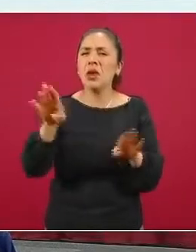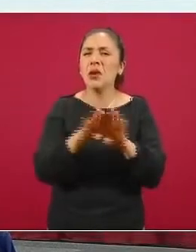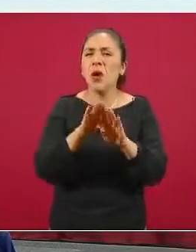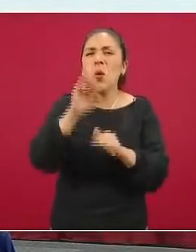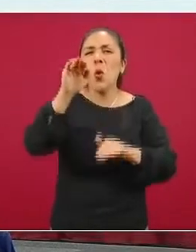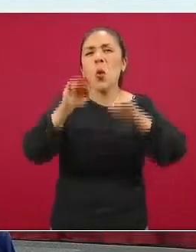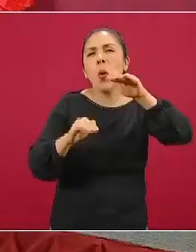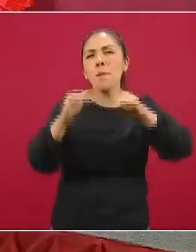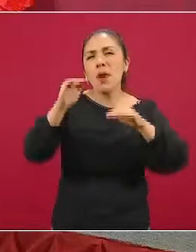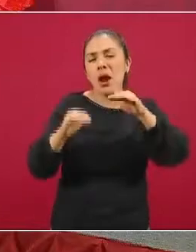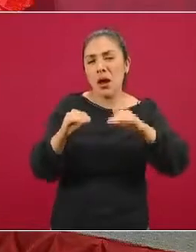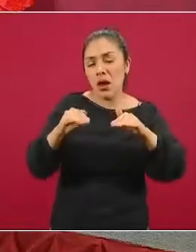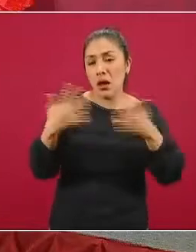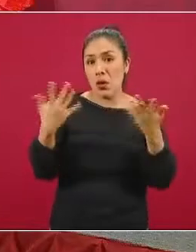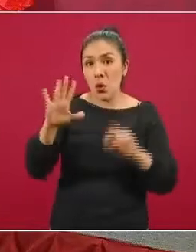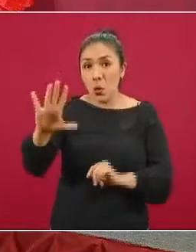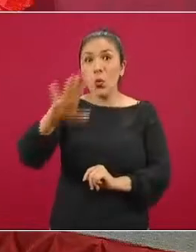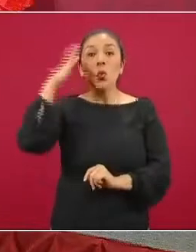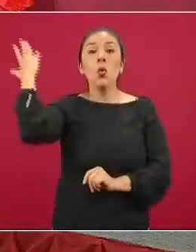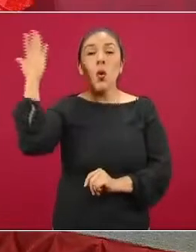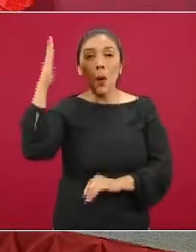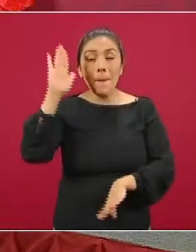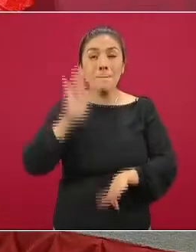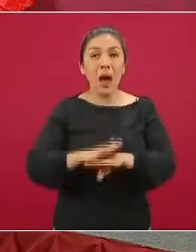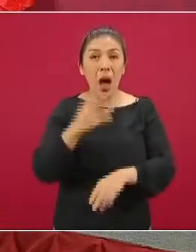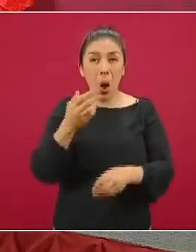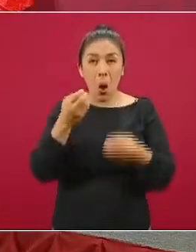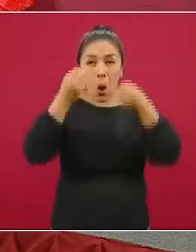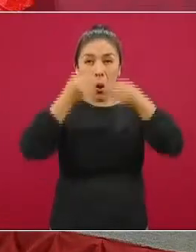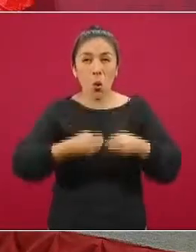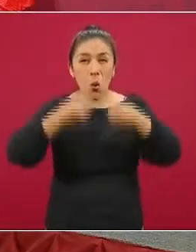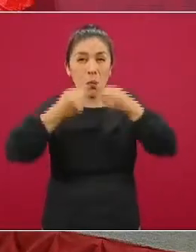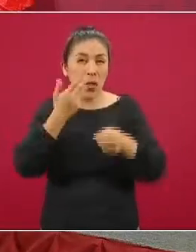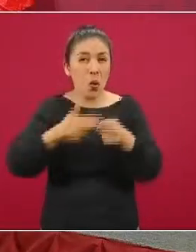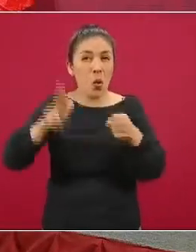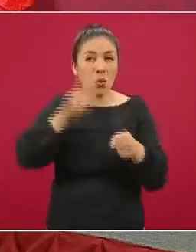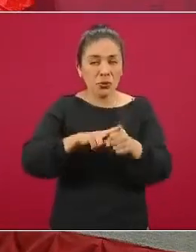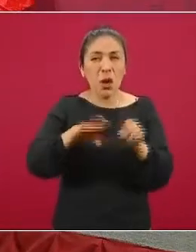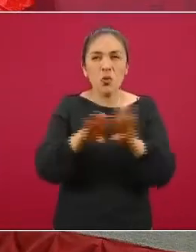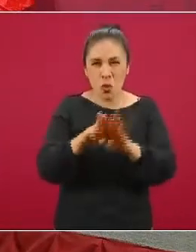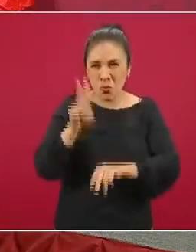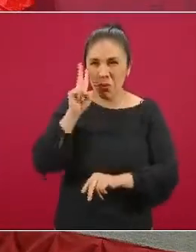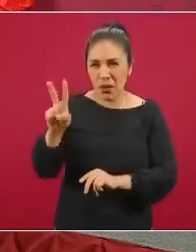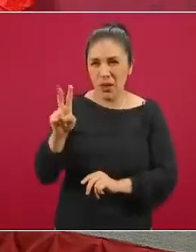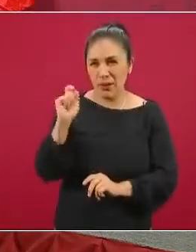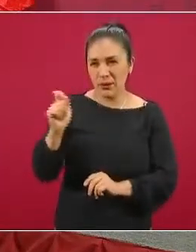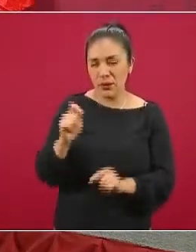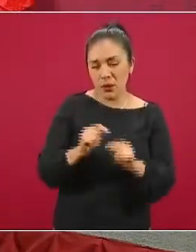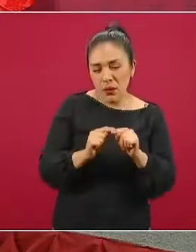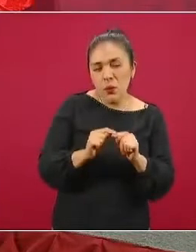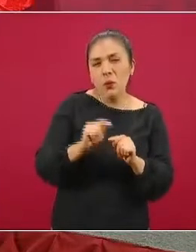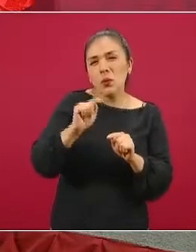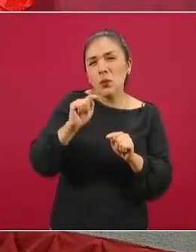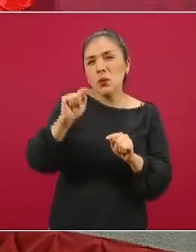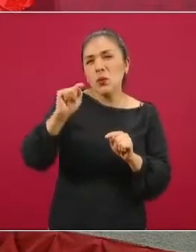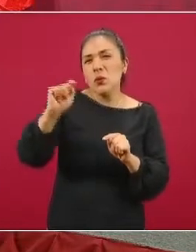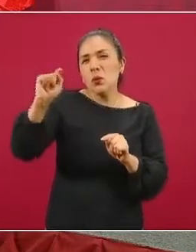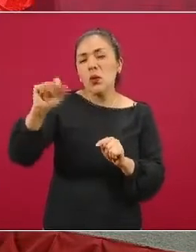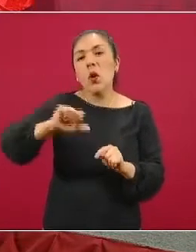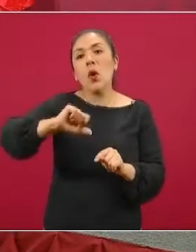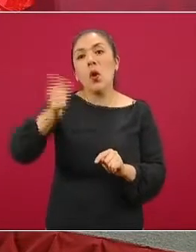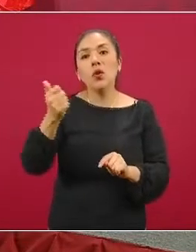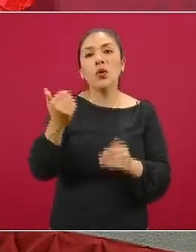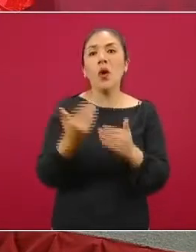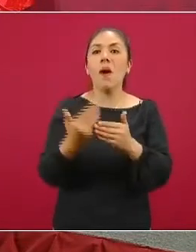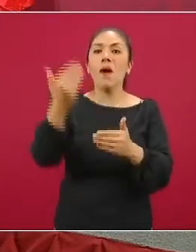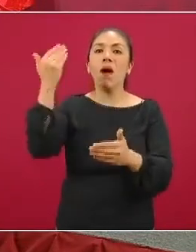la velocidad del incremento que se manifiesta en relación a la pendiente, esta velocidad, y la comparamos con las velocidades